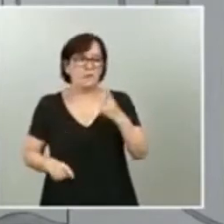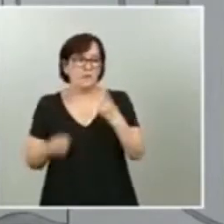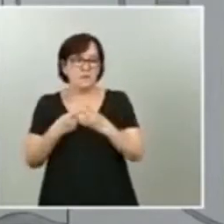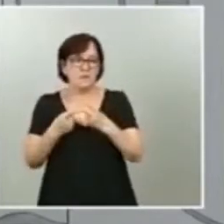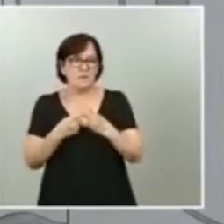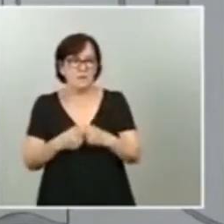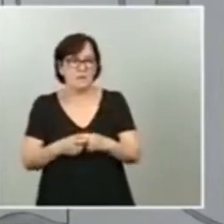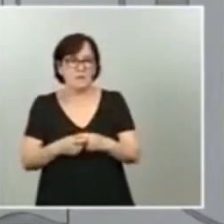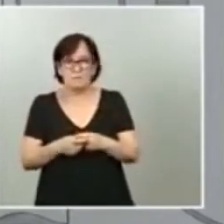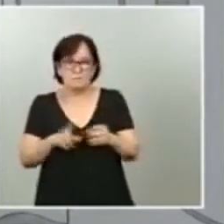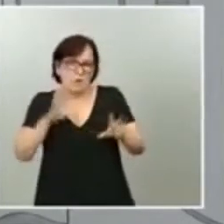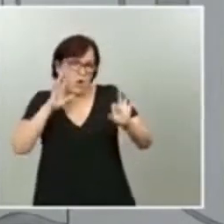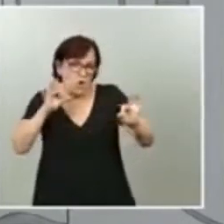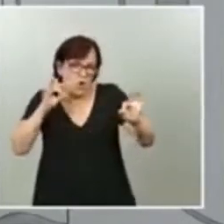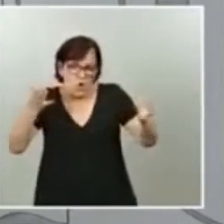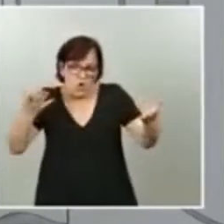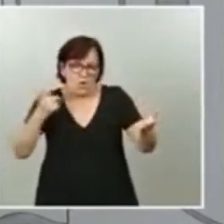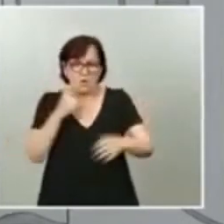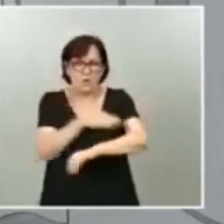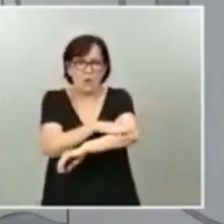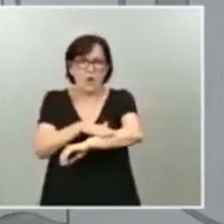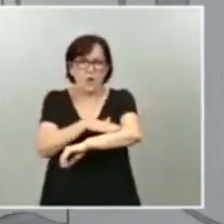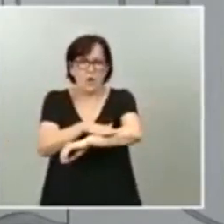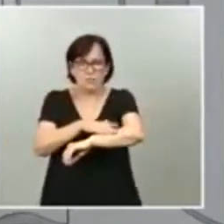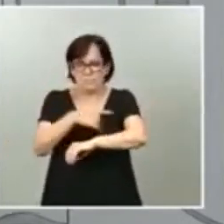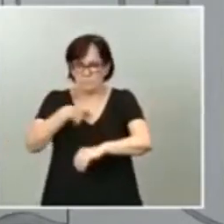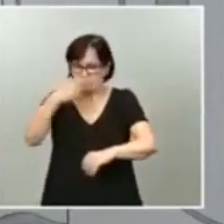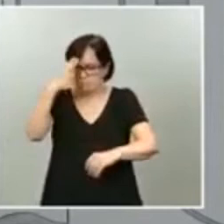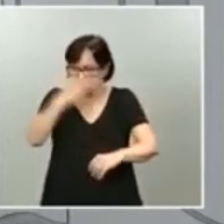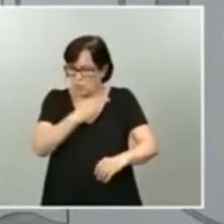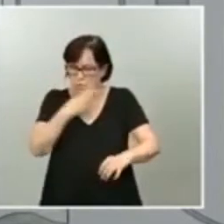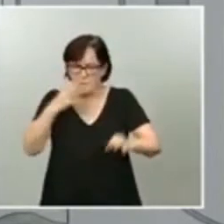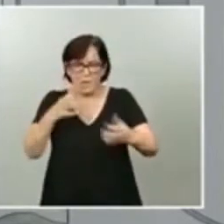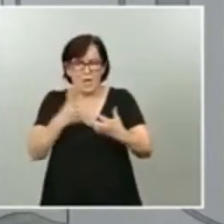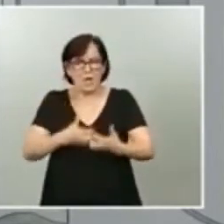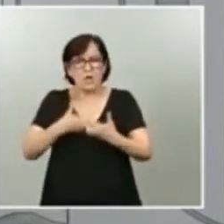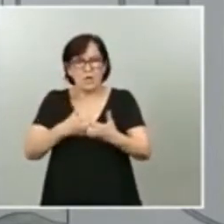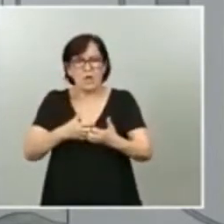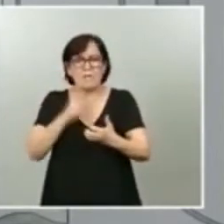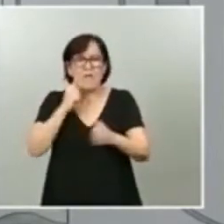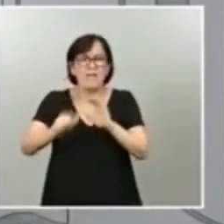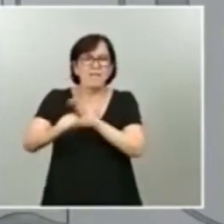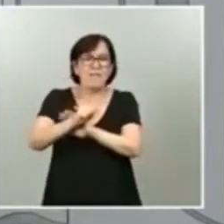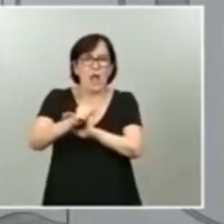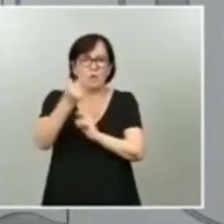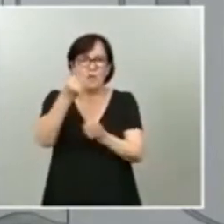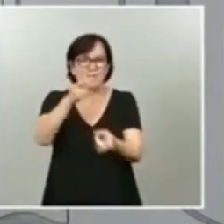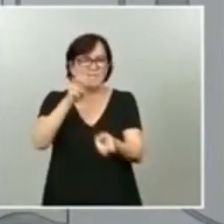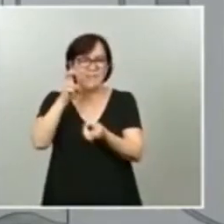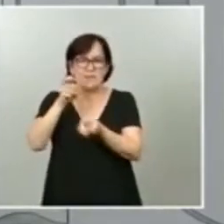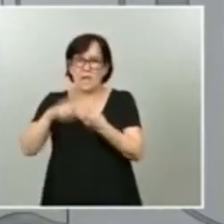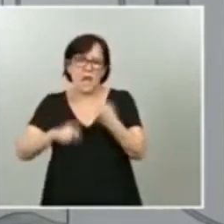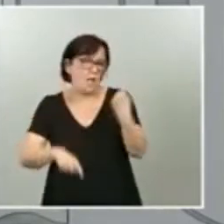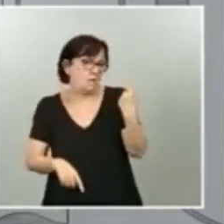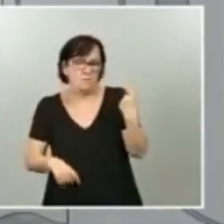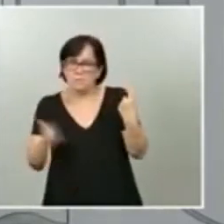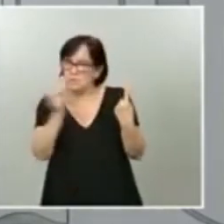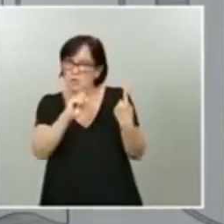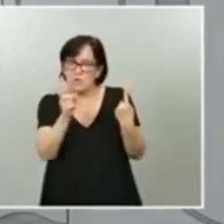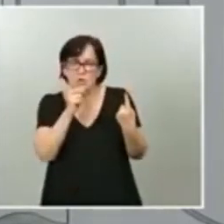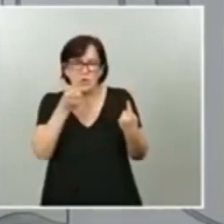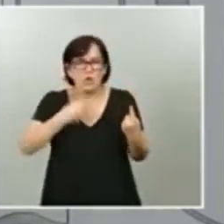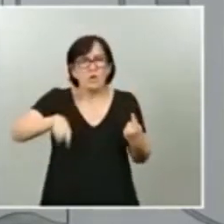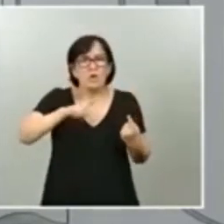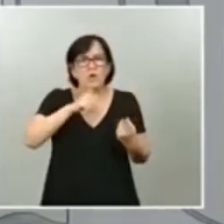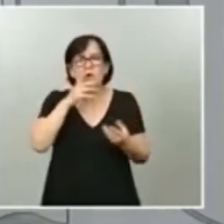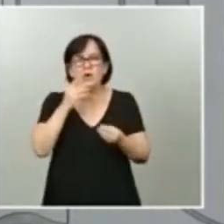obvio que este Gobierno está firmemente comprometido en la lucha contra el fraude fiscal. No hay justicia fiscal si no somos capaces de que todo